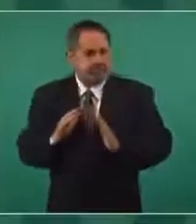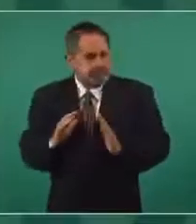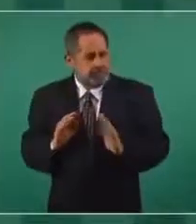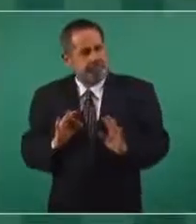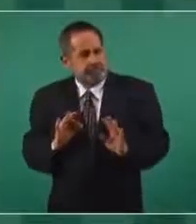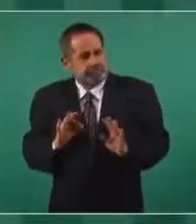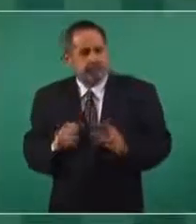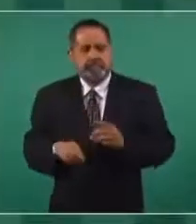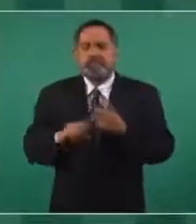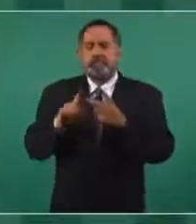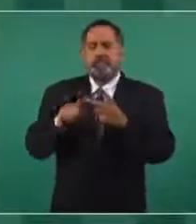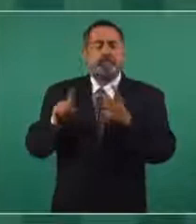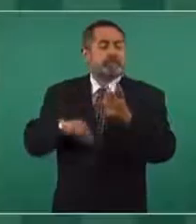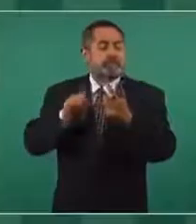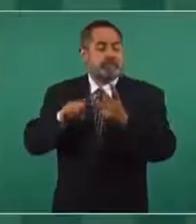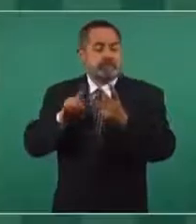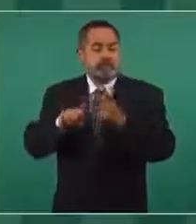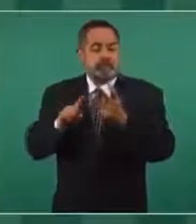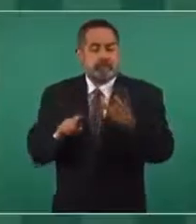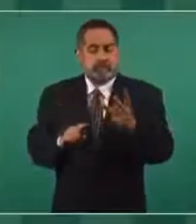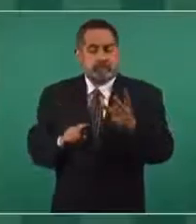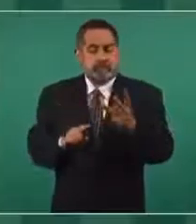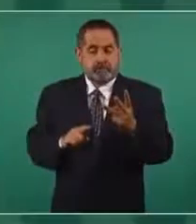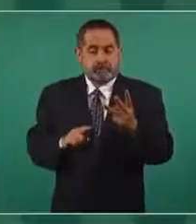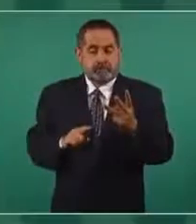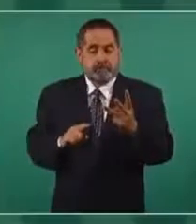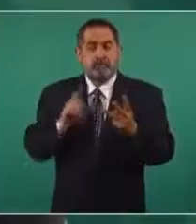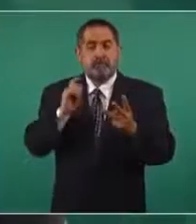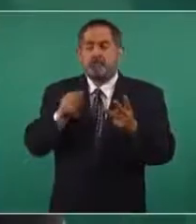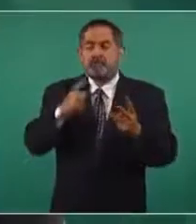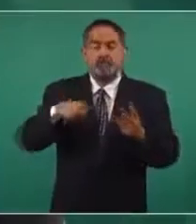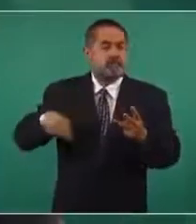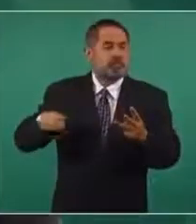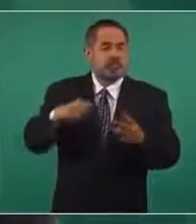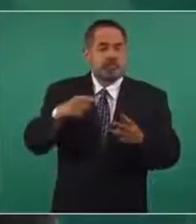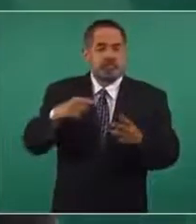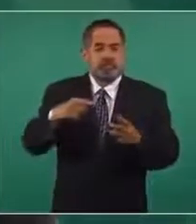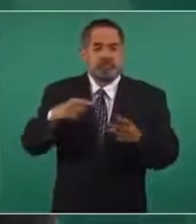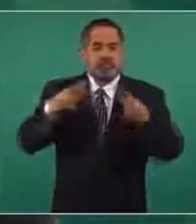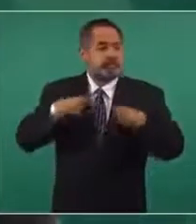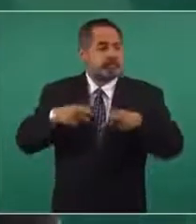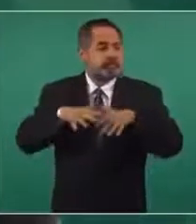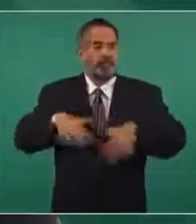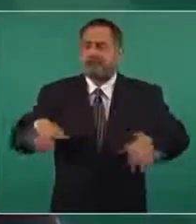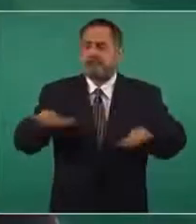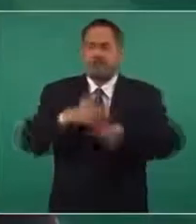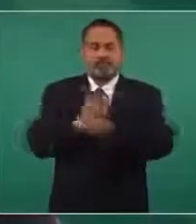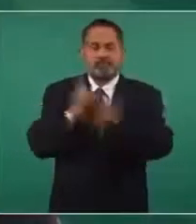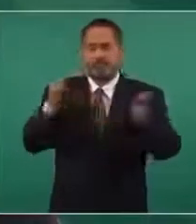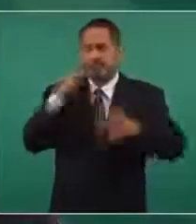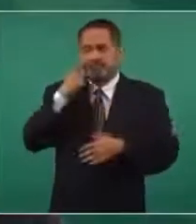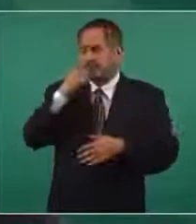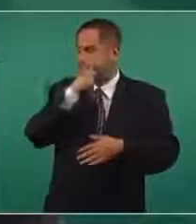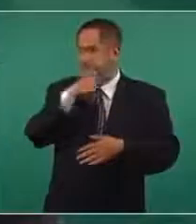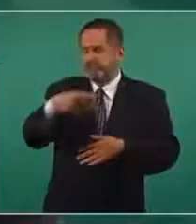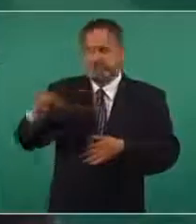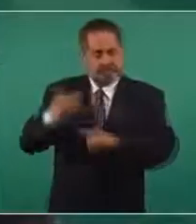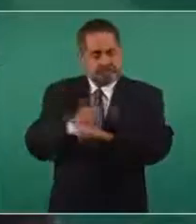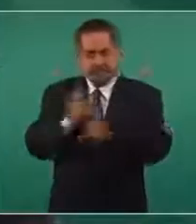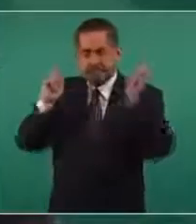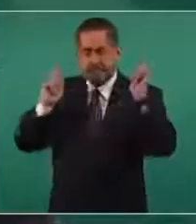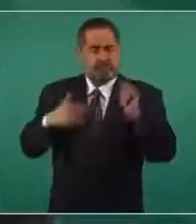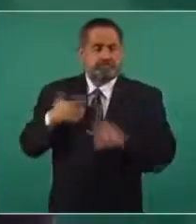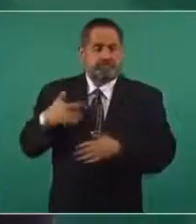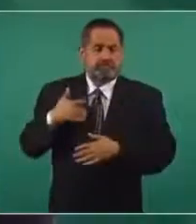Tercero, el que dejáramos a salvo la libertad de los ciudadanos, porque también eso es muy importante.